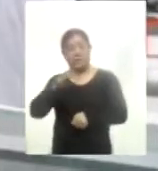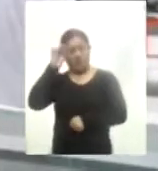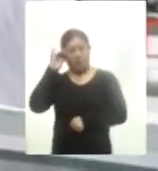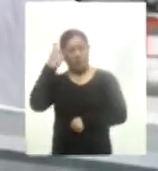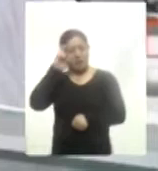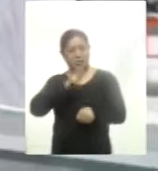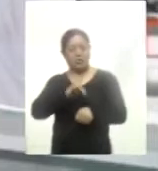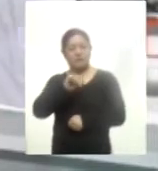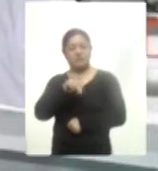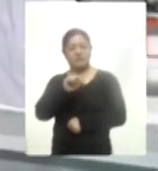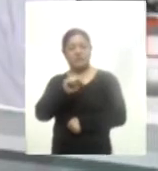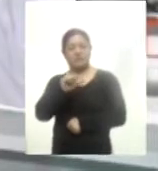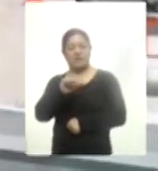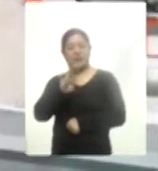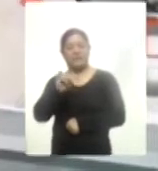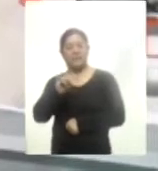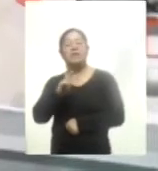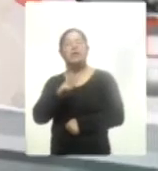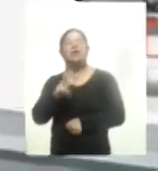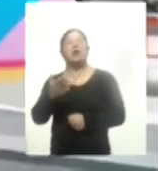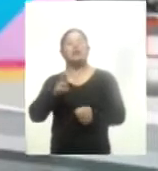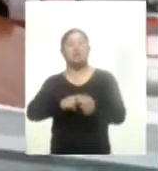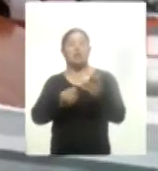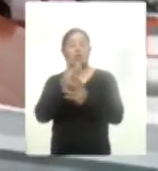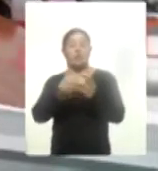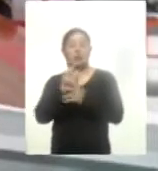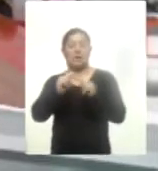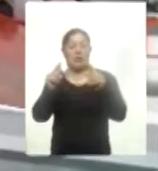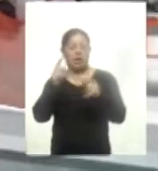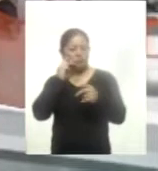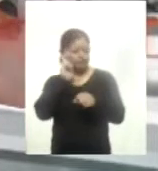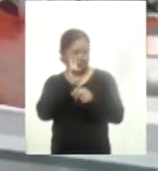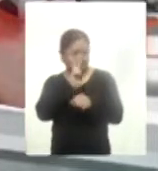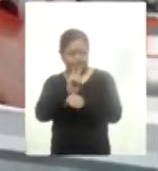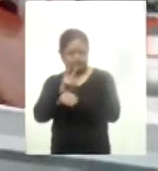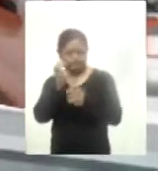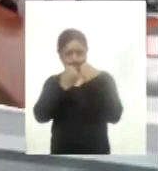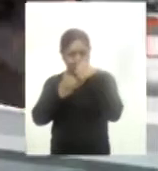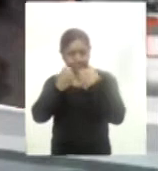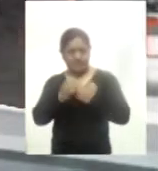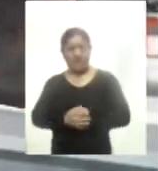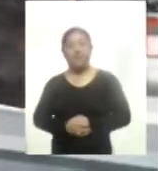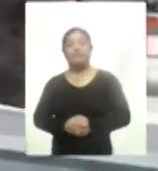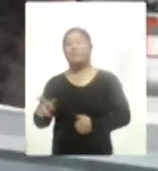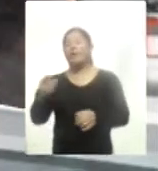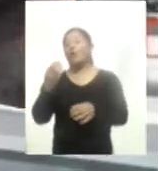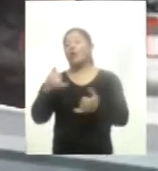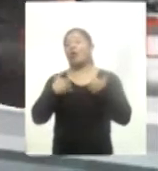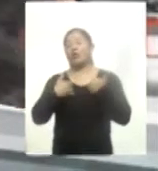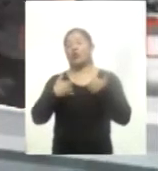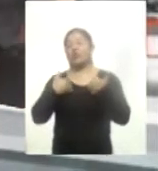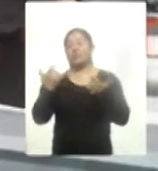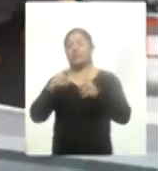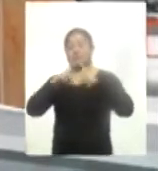Ferrer, avance del nuevo hospital general de Tlaxcala. Bajo estrictos protocolos sanitarios, jóvenes de la región norte de la